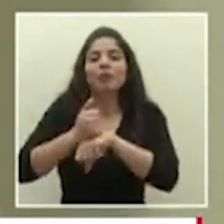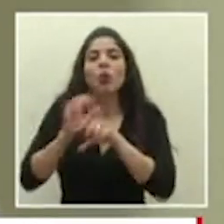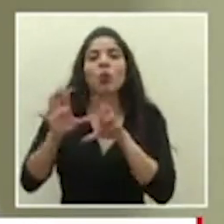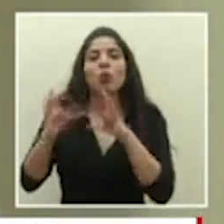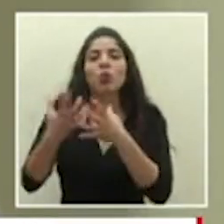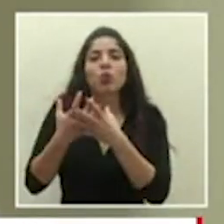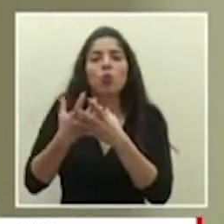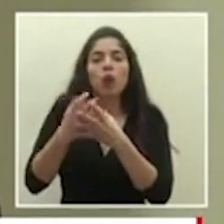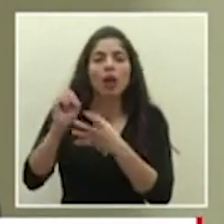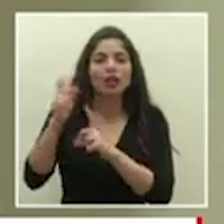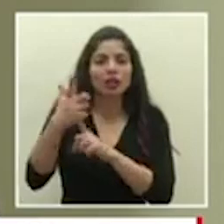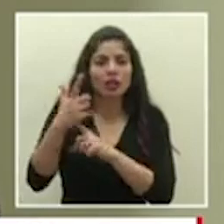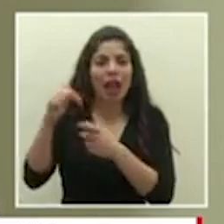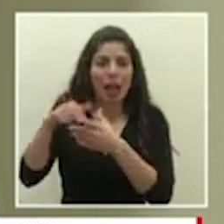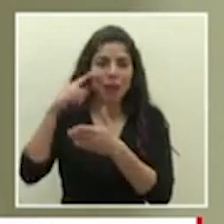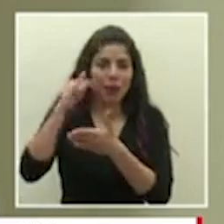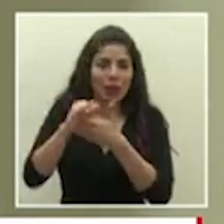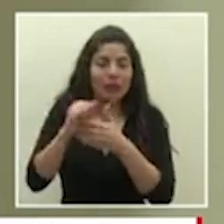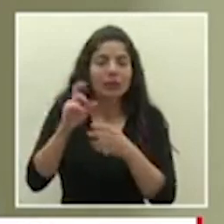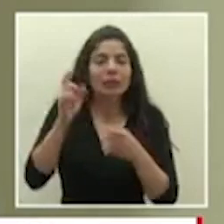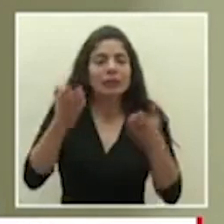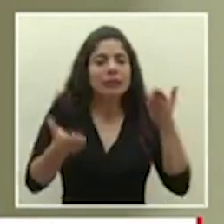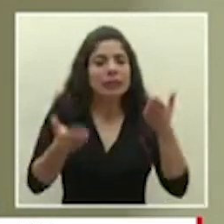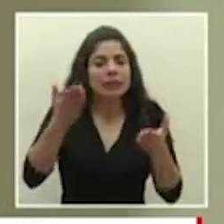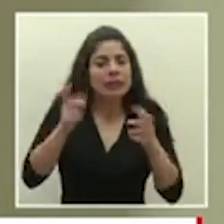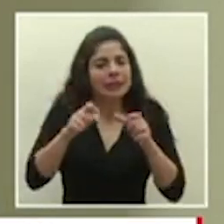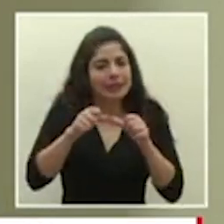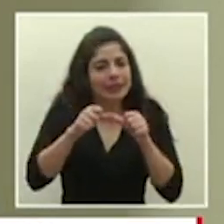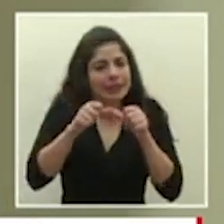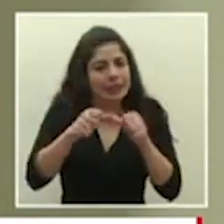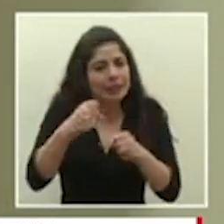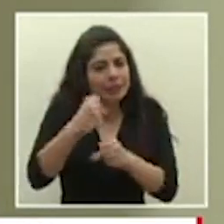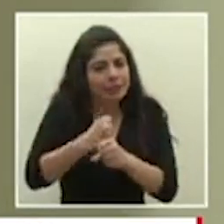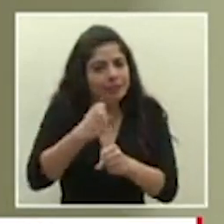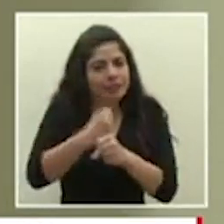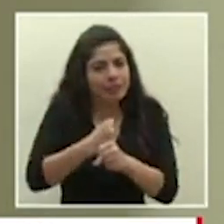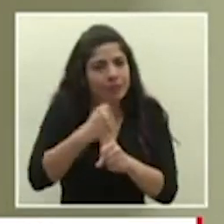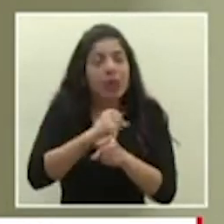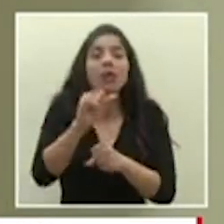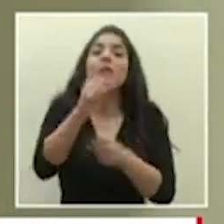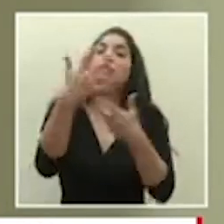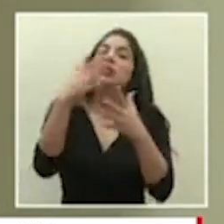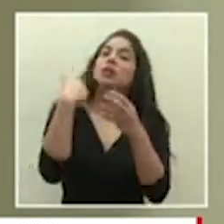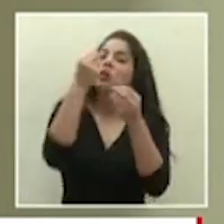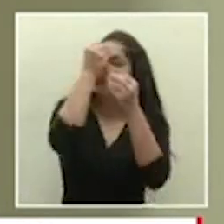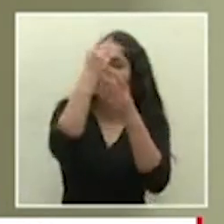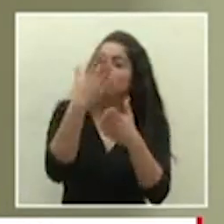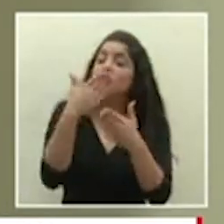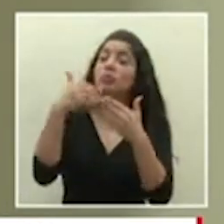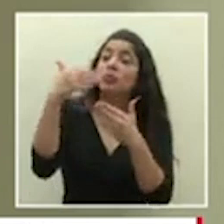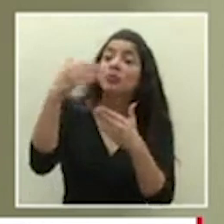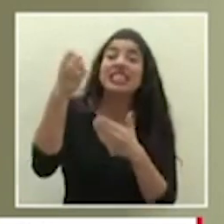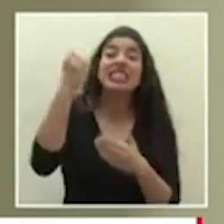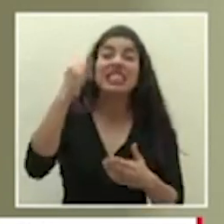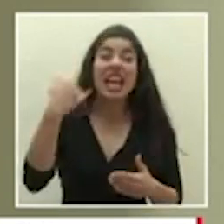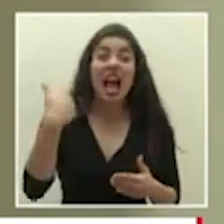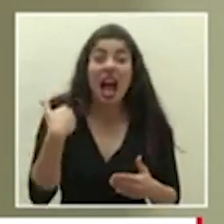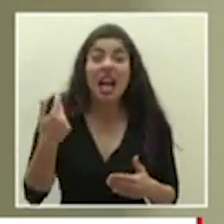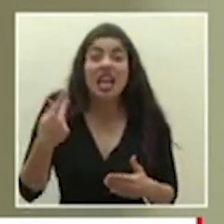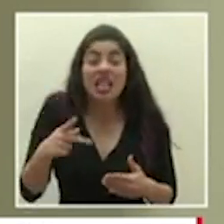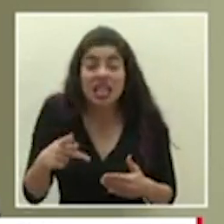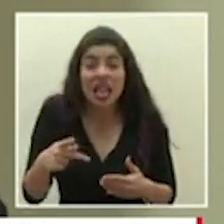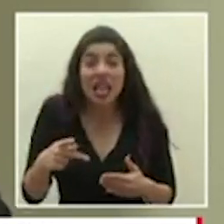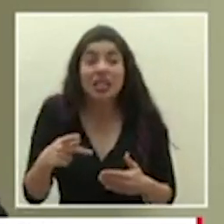así que es un balance que tenemos que seguir manejando y yo ya también indicaba anteriormente que eventualmente si existe un riesgo incrementado en